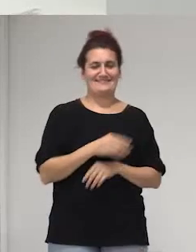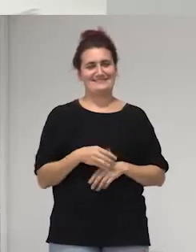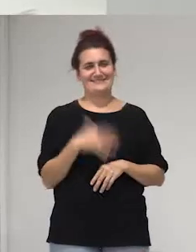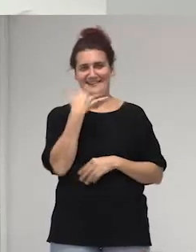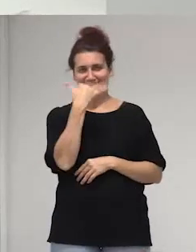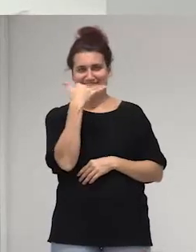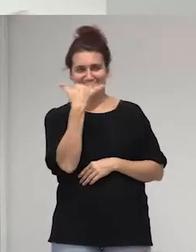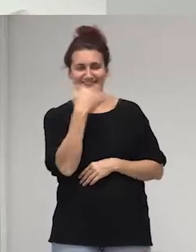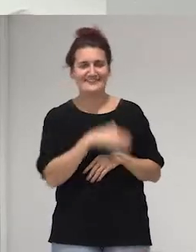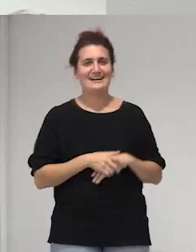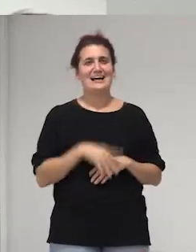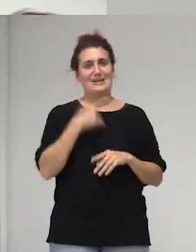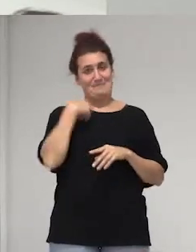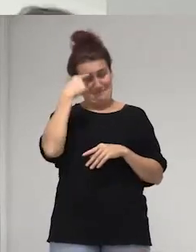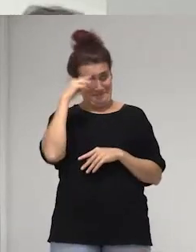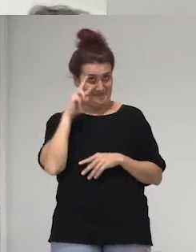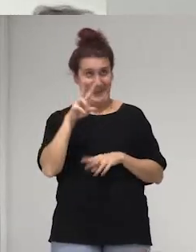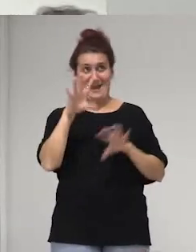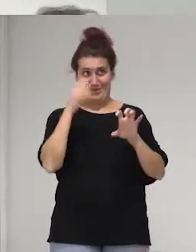ahí ven que aprendo rápido